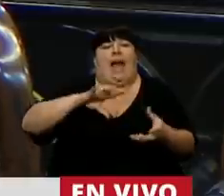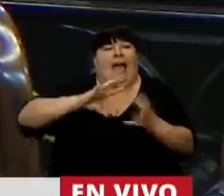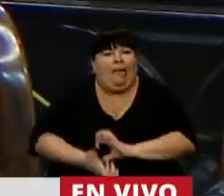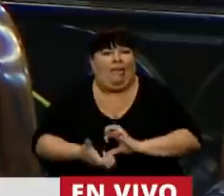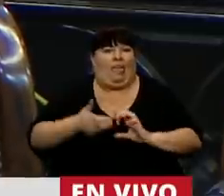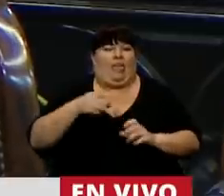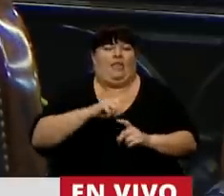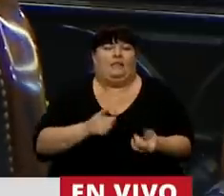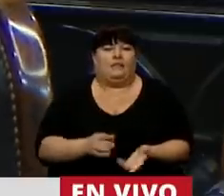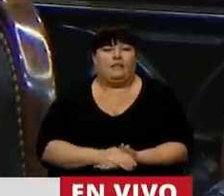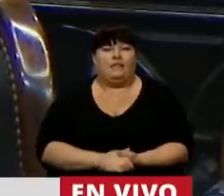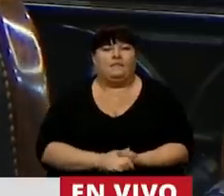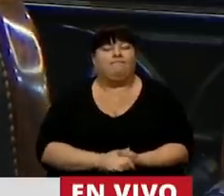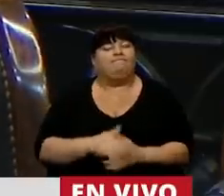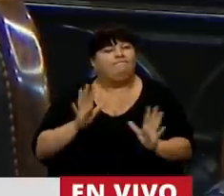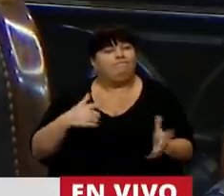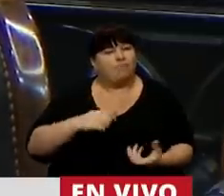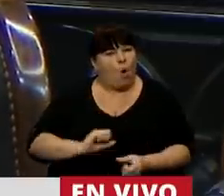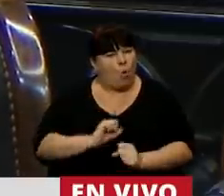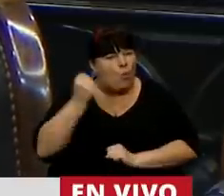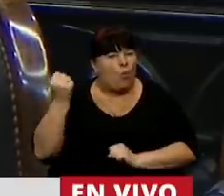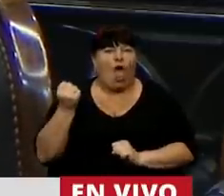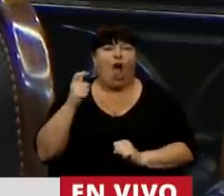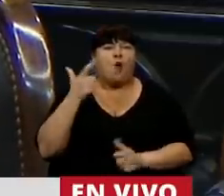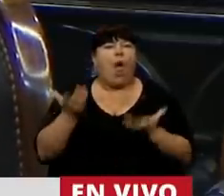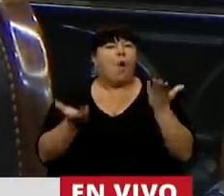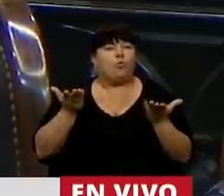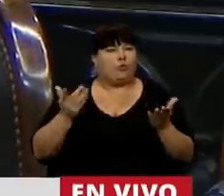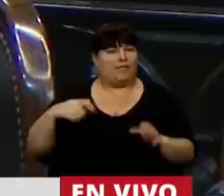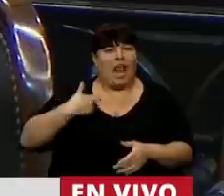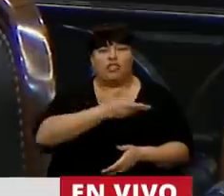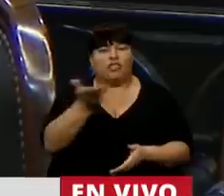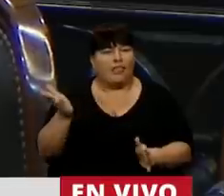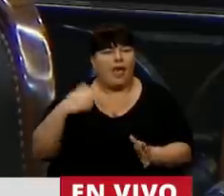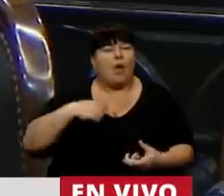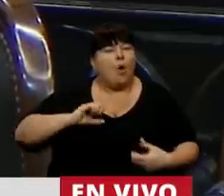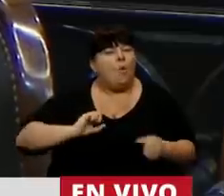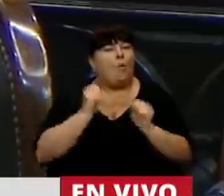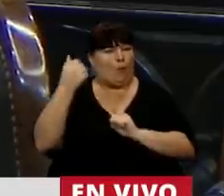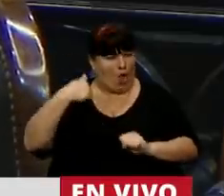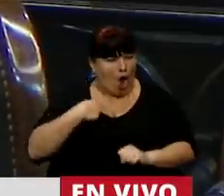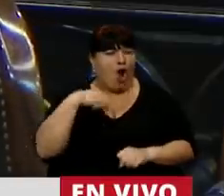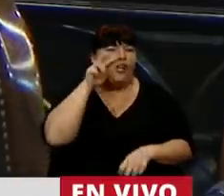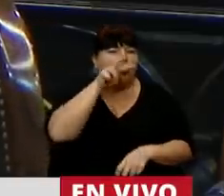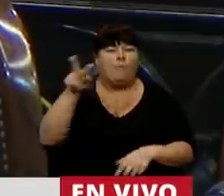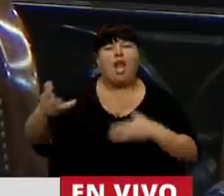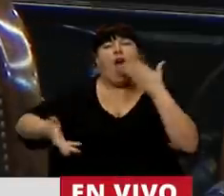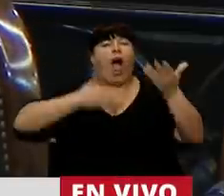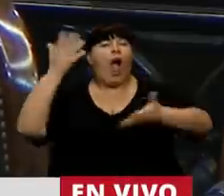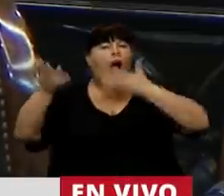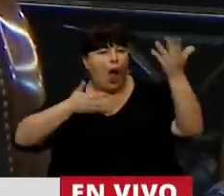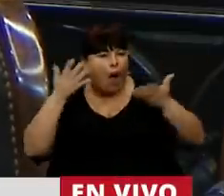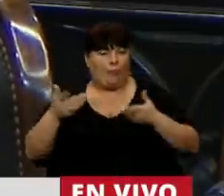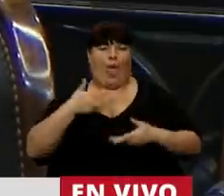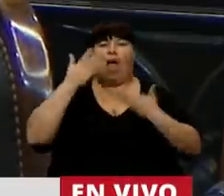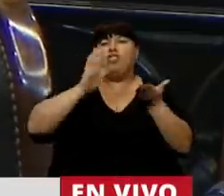destruirla. Me da mucha bronca tanta injusticia social. Me da mucha bronca ver cómo se llenan la boca